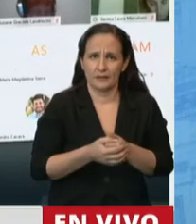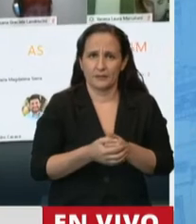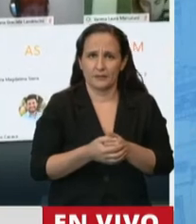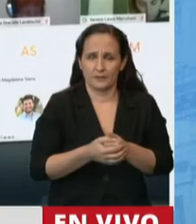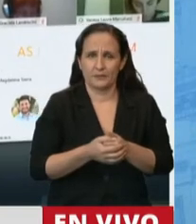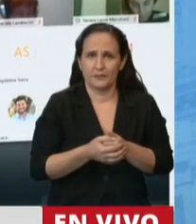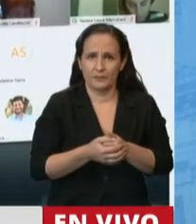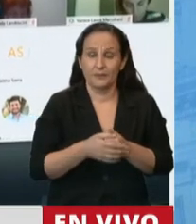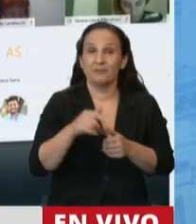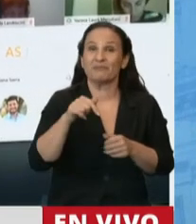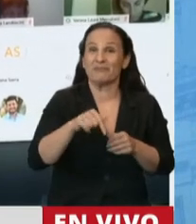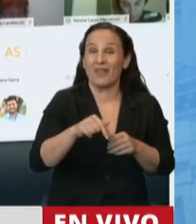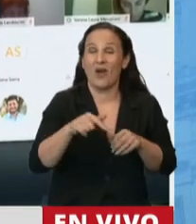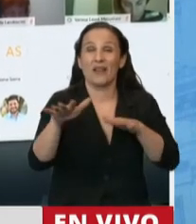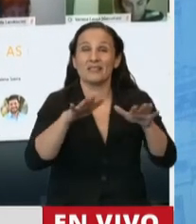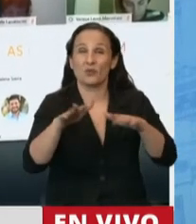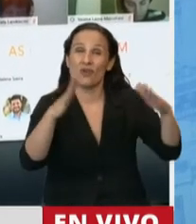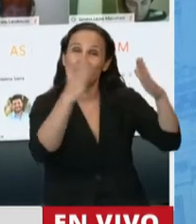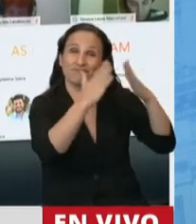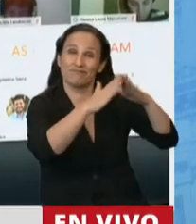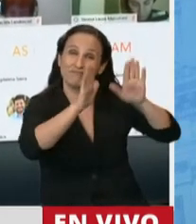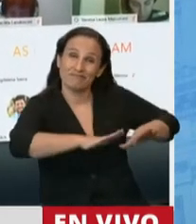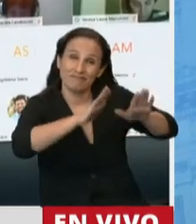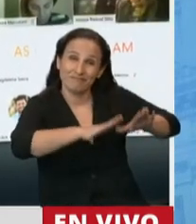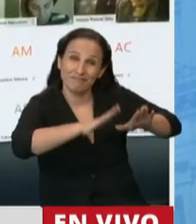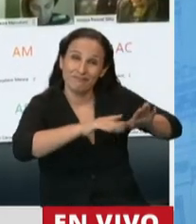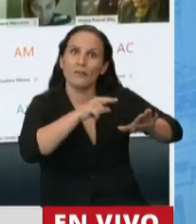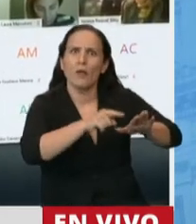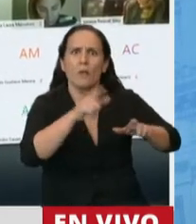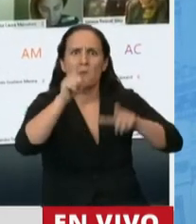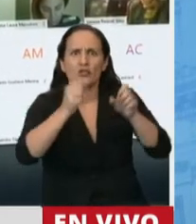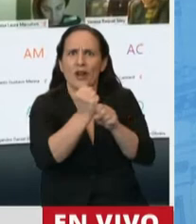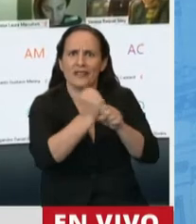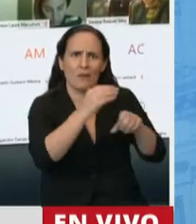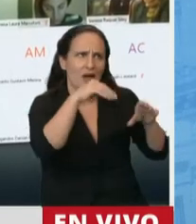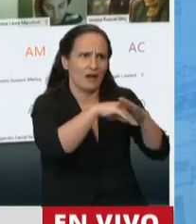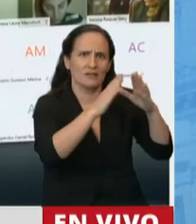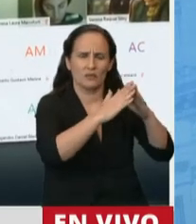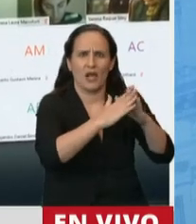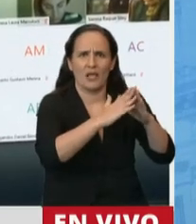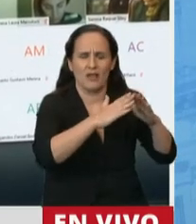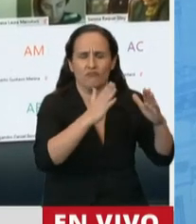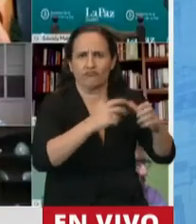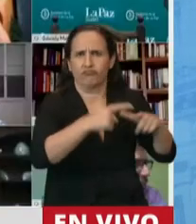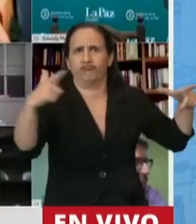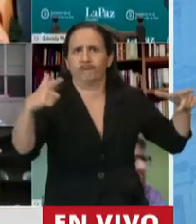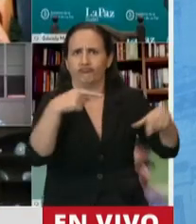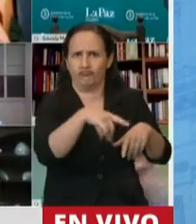en este aislamiento, donde hay muchísimos trabajadores en esta modalidad. En ese sentido, creo que